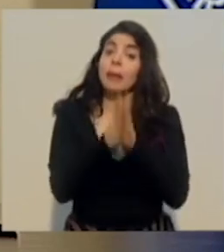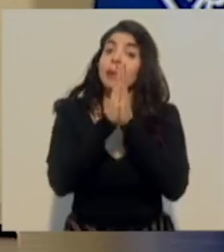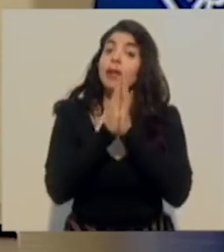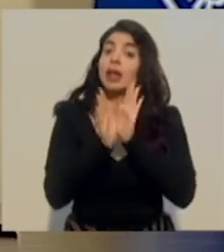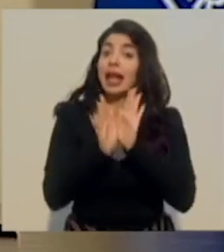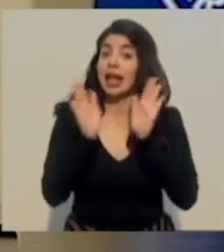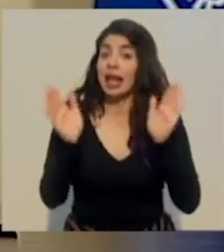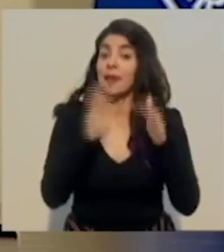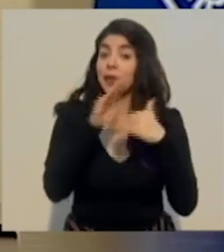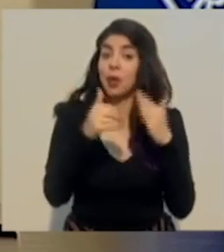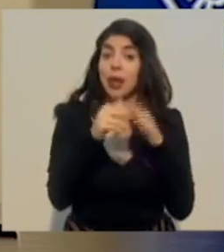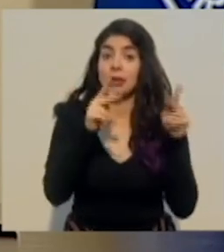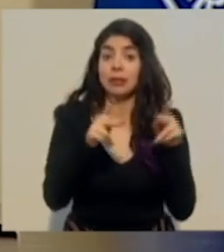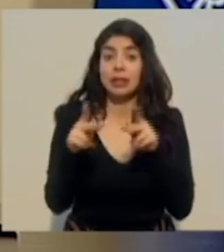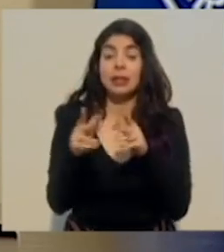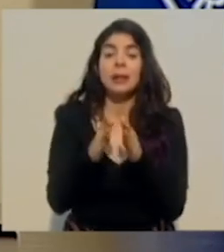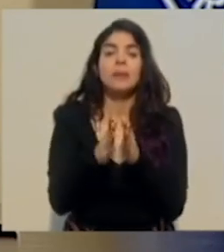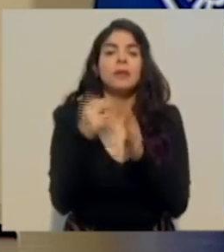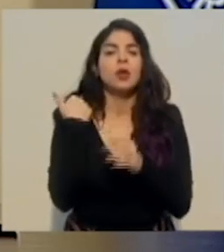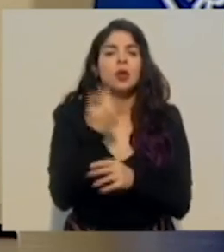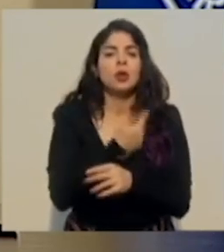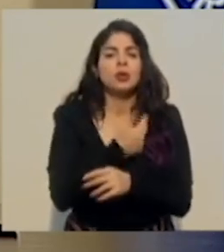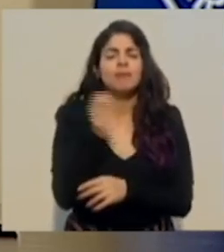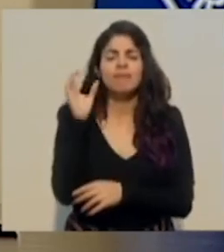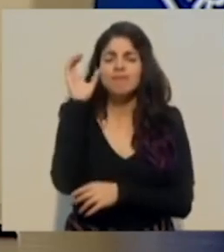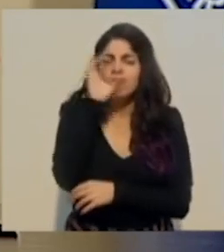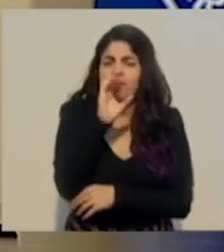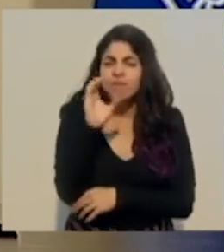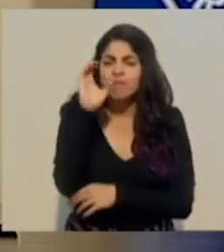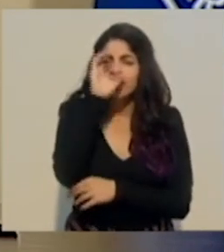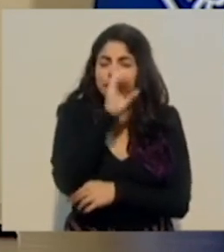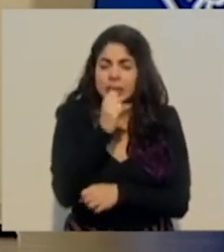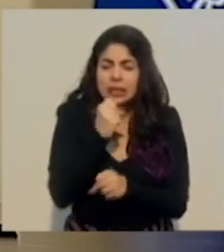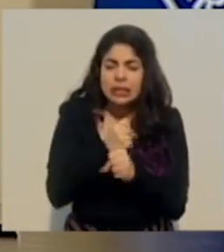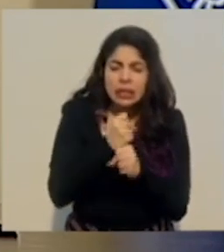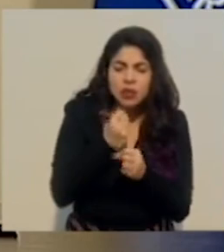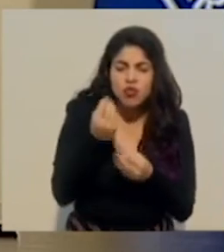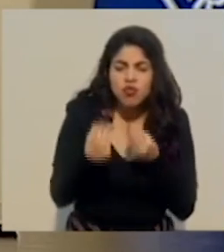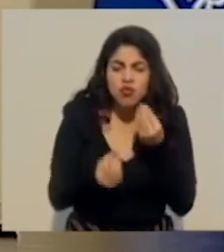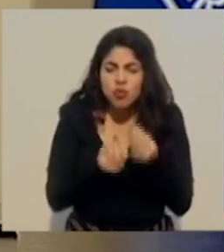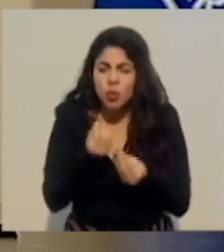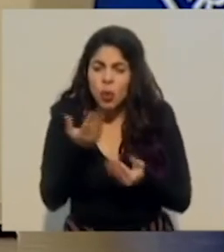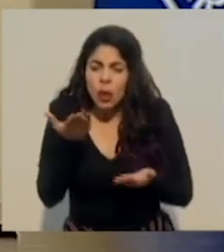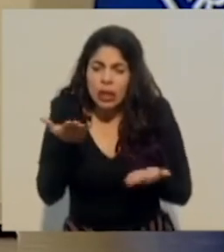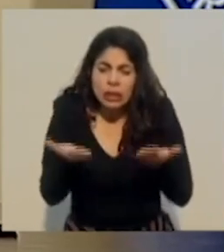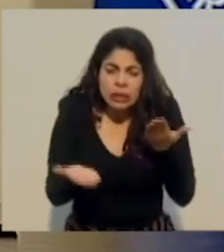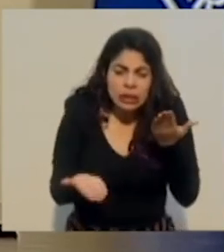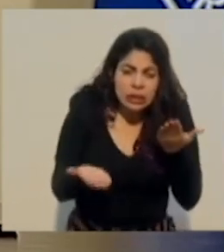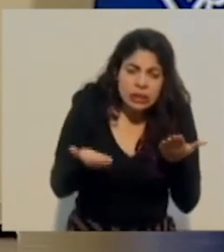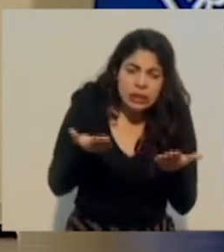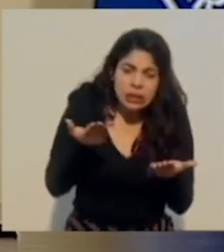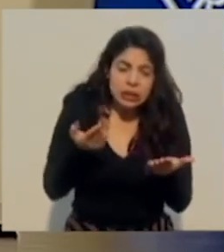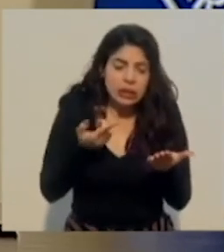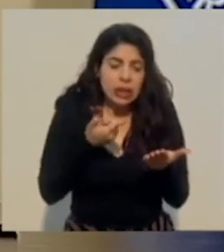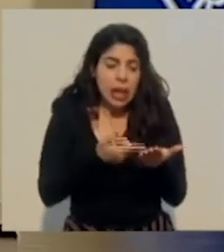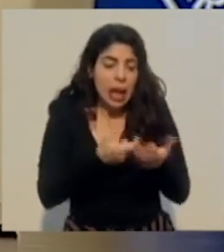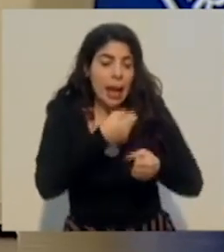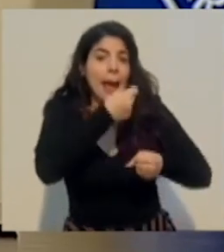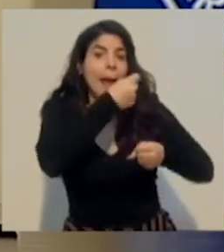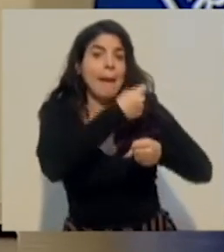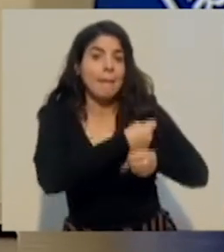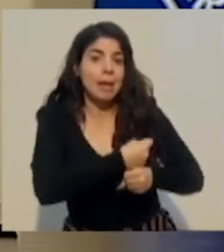Buscamos, trabajamos buscando estos balances entre la actividad, empleo, economía,